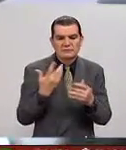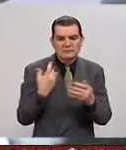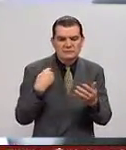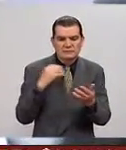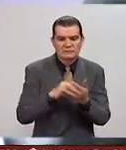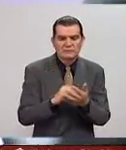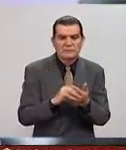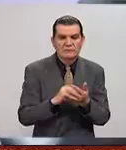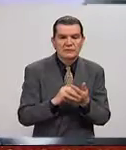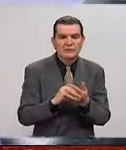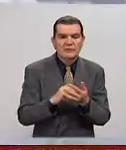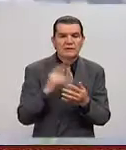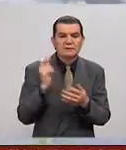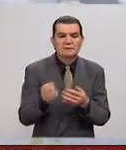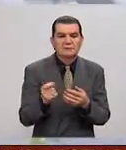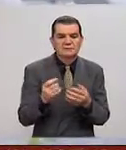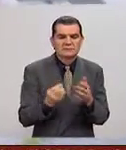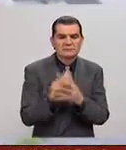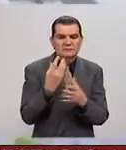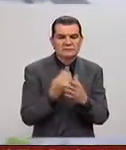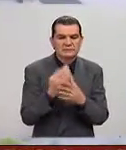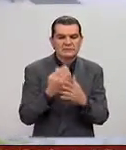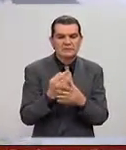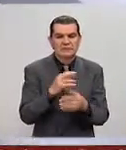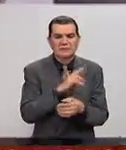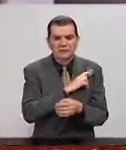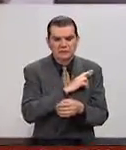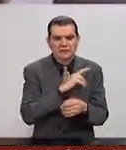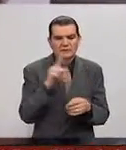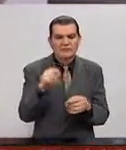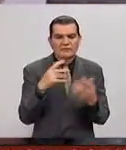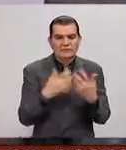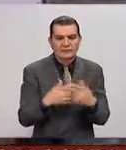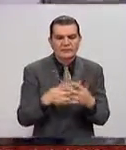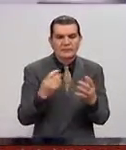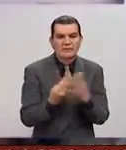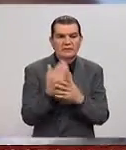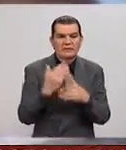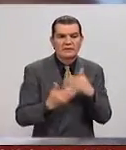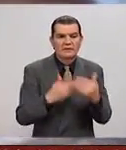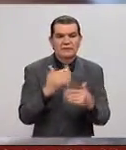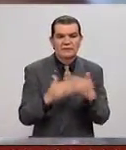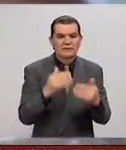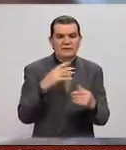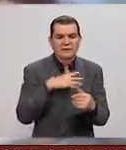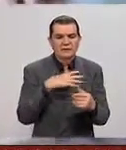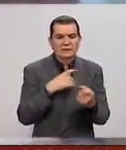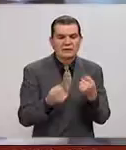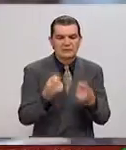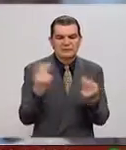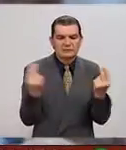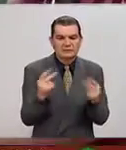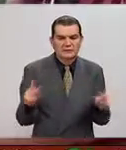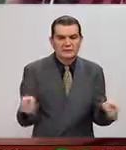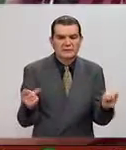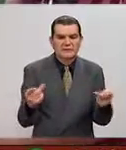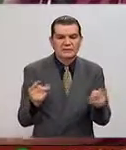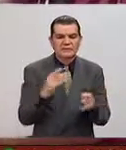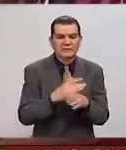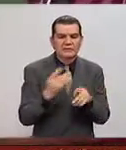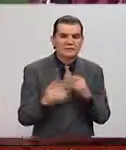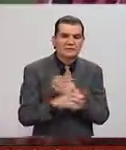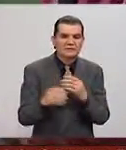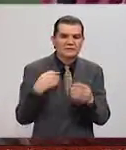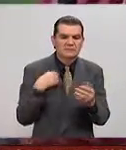diseñador industrial? Pues en la iniciativa privada, ¿no? En empresas que se dedican a innovación, pero también en empresas que necesitan vender, ¿no? Y entonces en el área de marketing